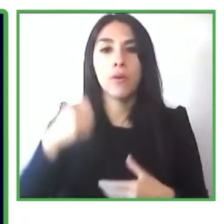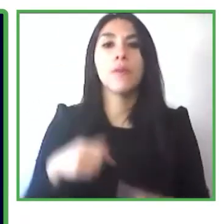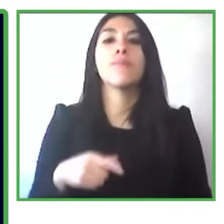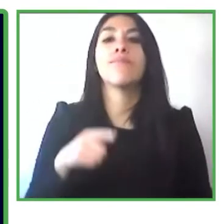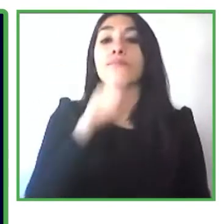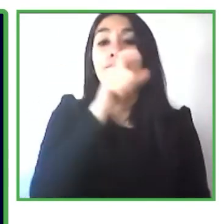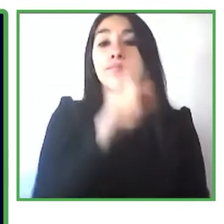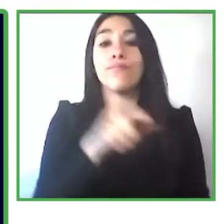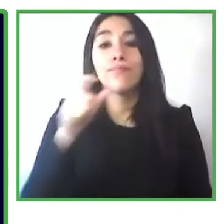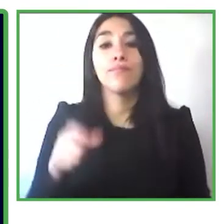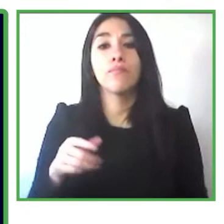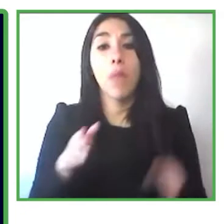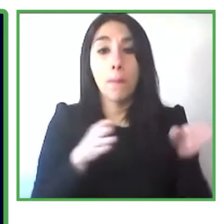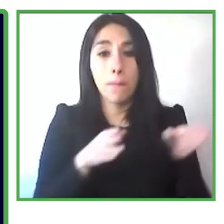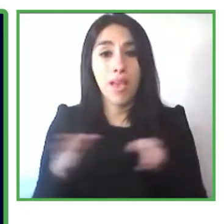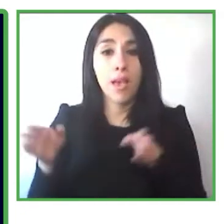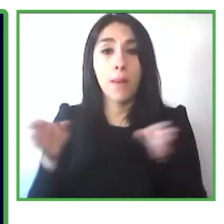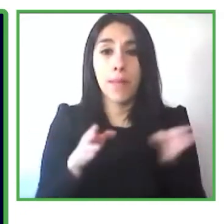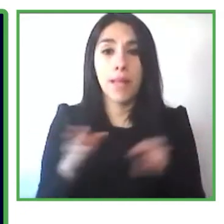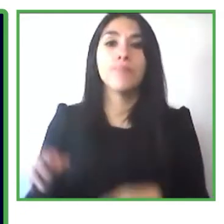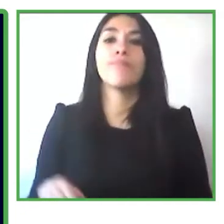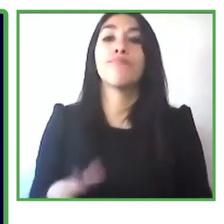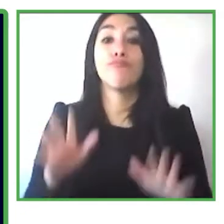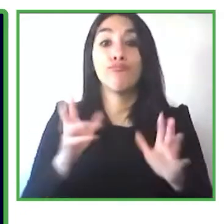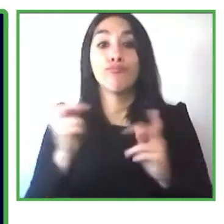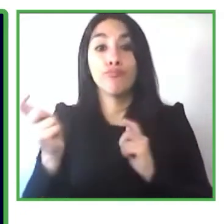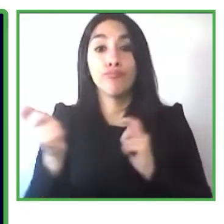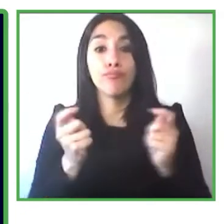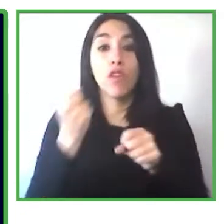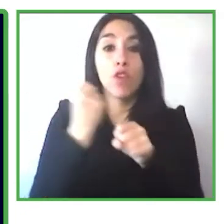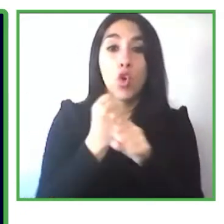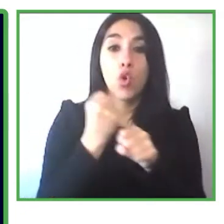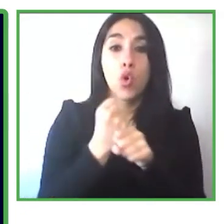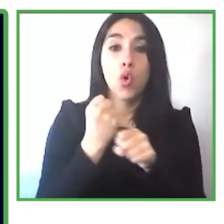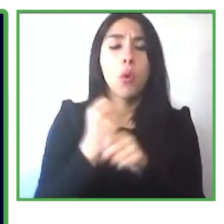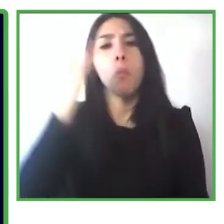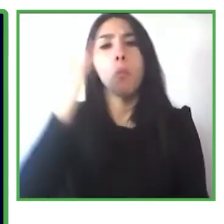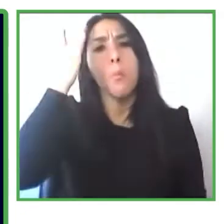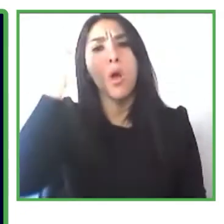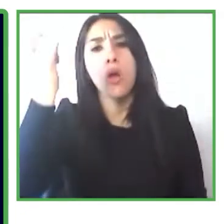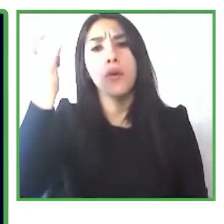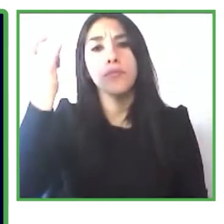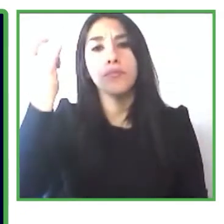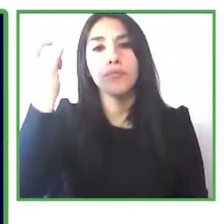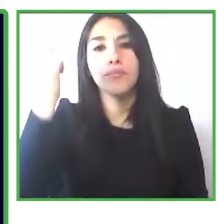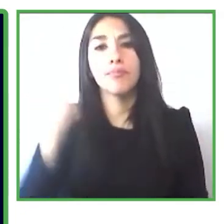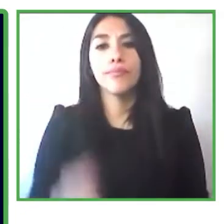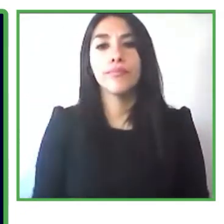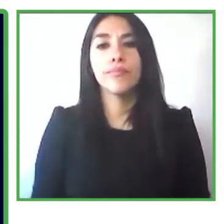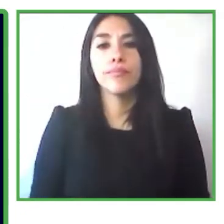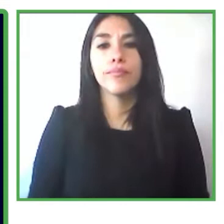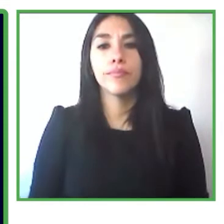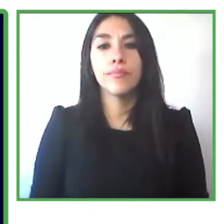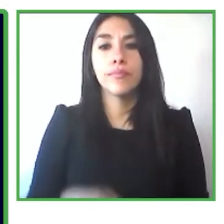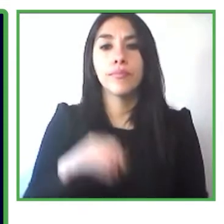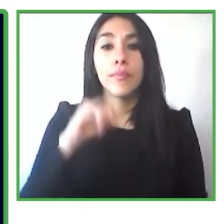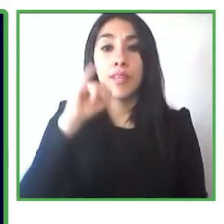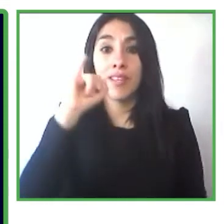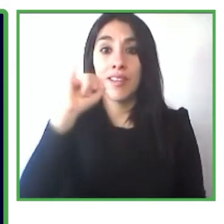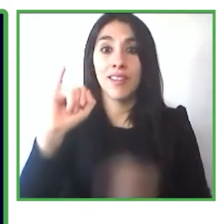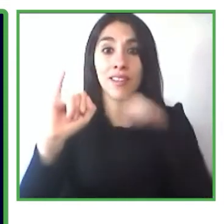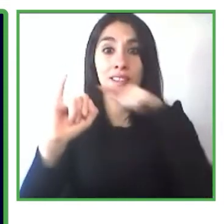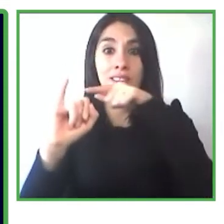¿por qué Empresa I? I por inclusión I por impulso por impacto por